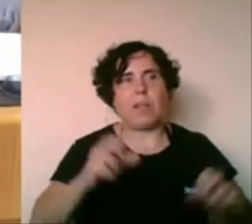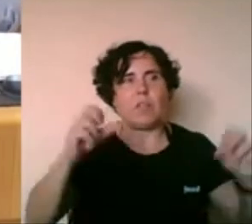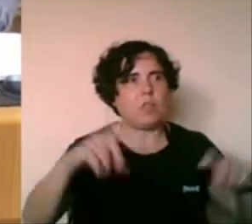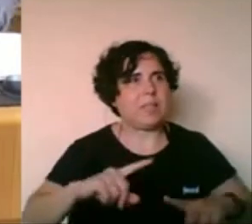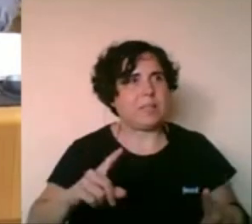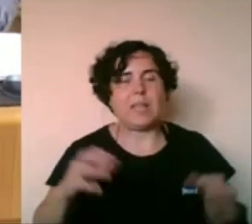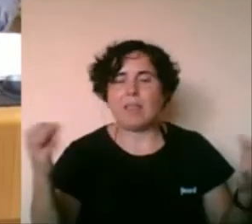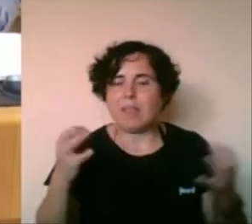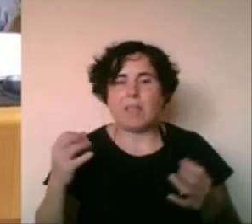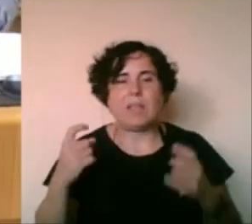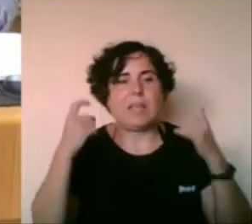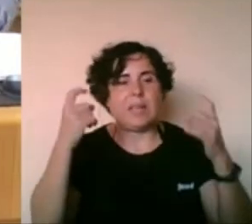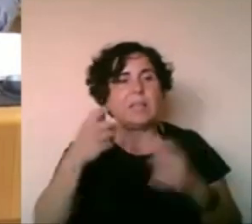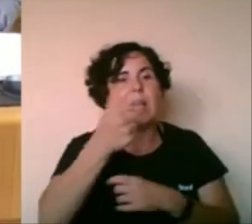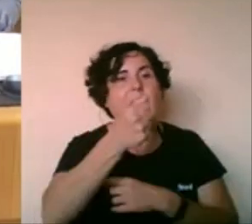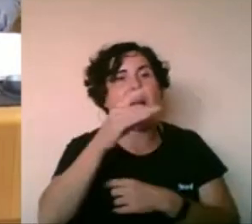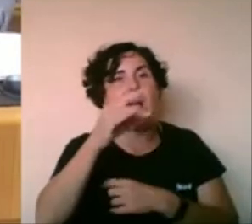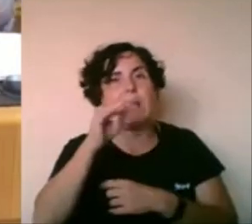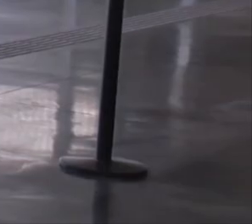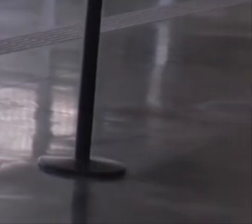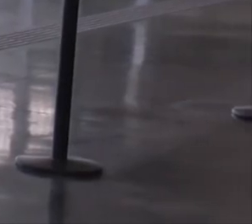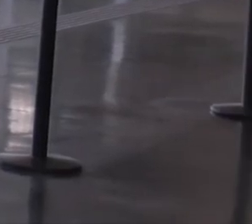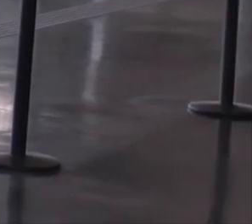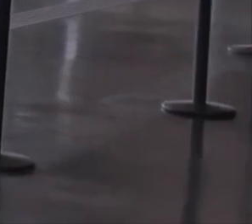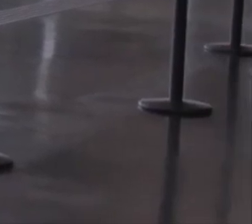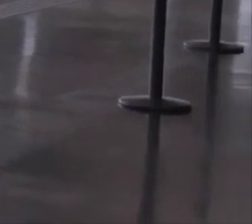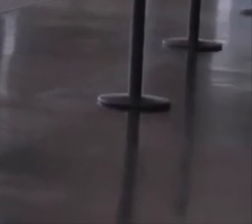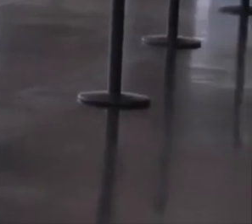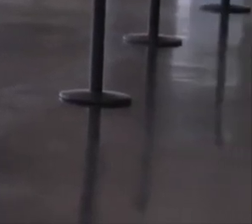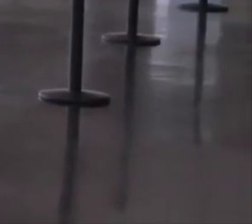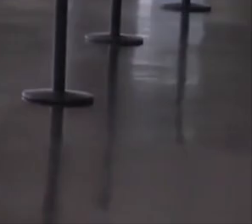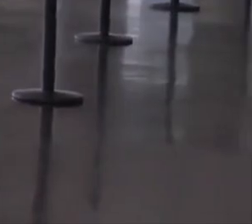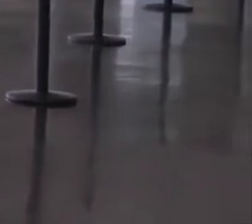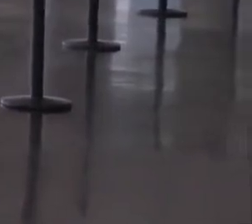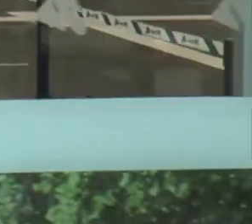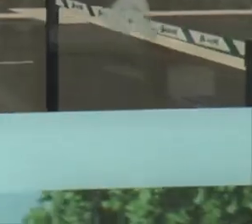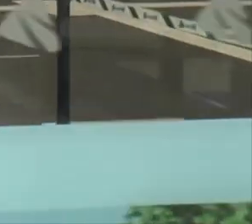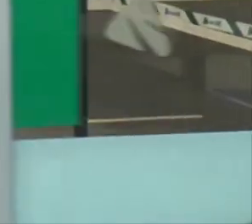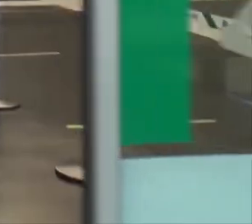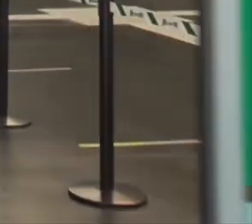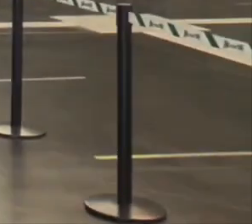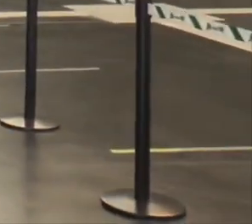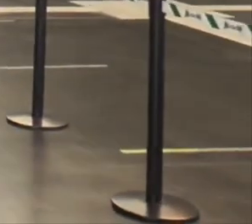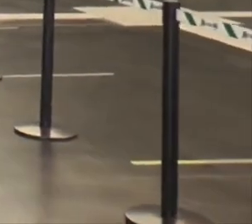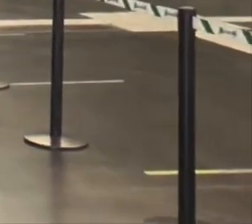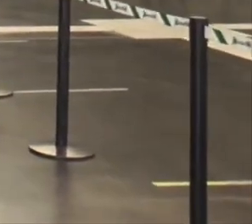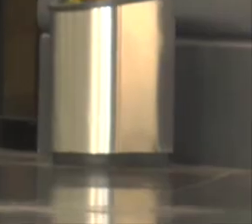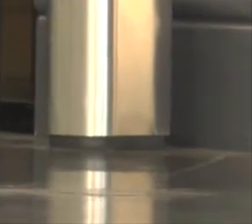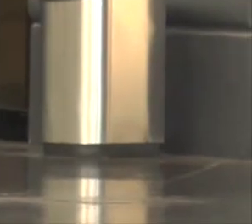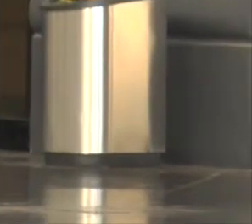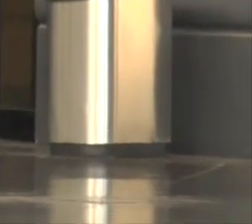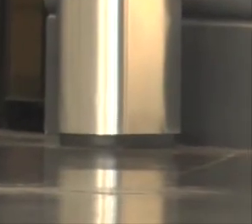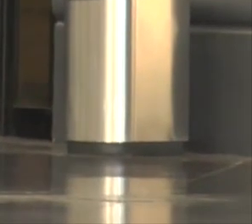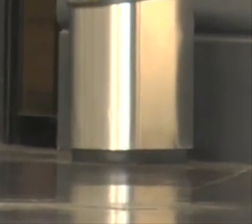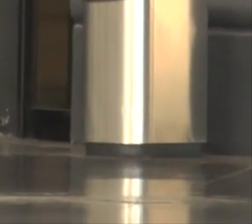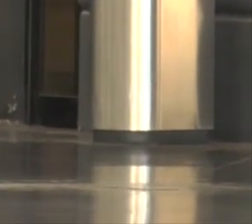a DIF para que las solvente a la mayor brevedad. De ese compromiso, su portavoz Gerard Fullana ha respaldado la moción suscrita por los grupos